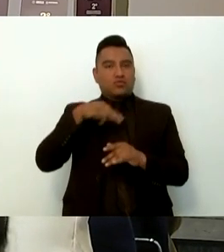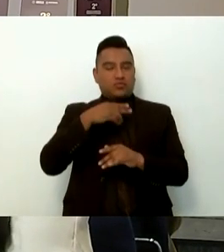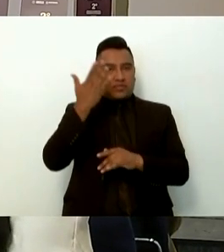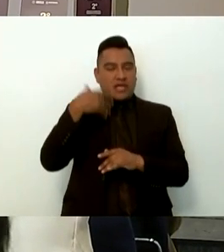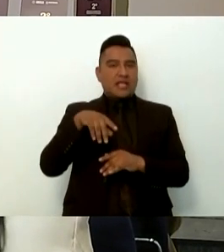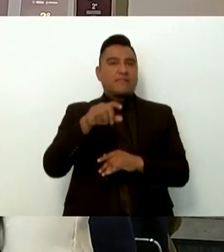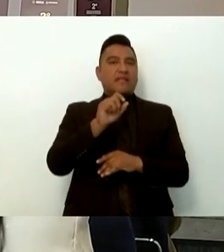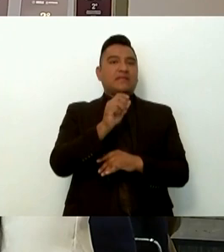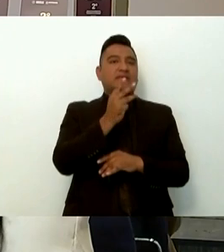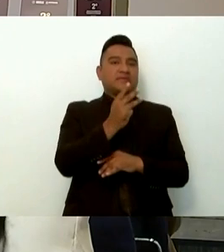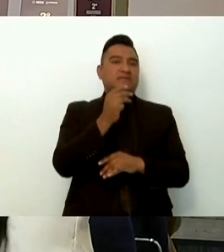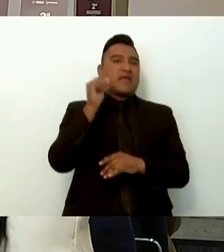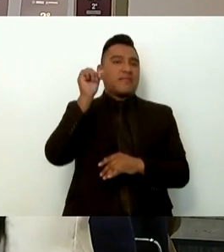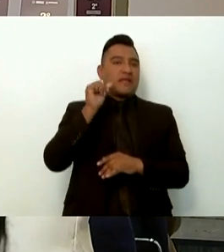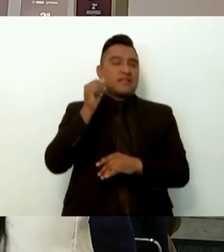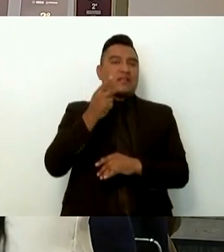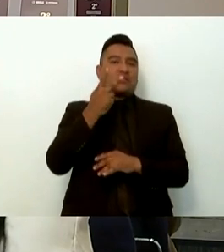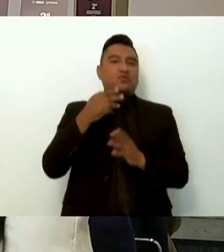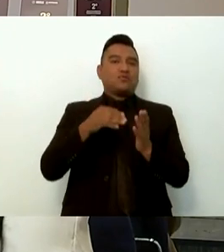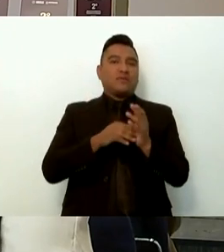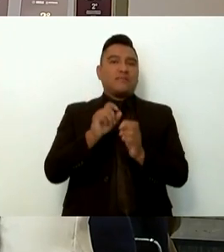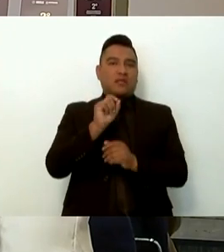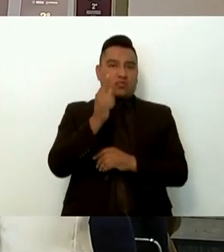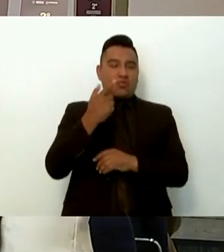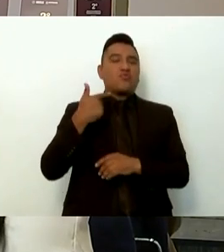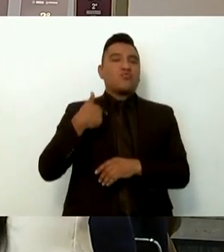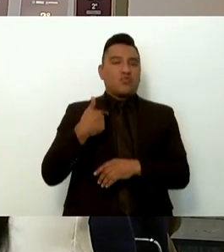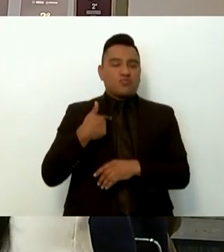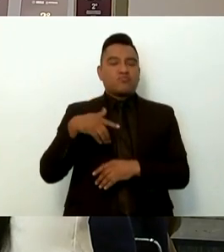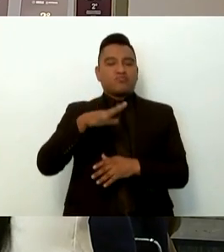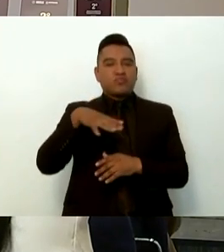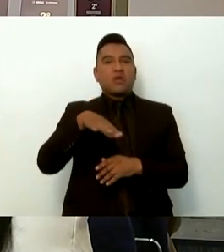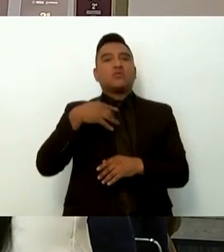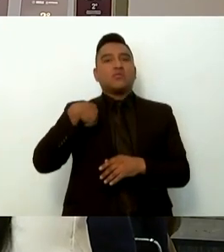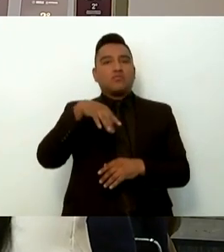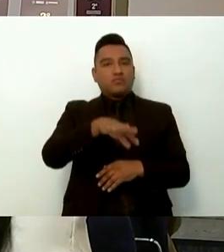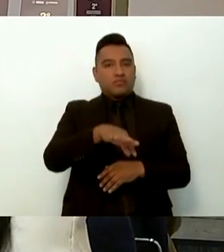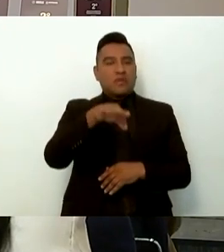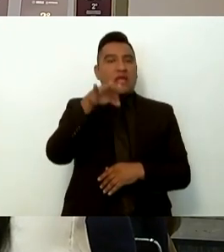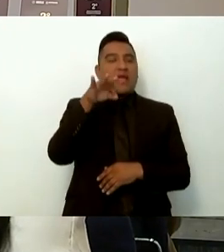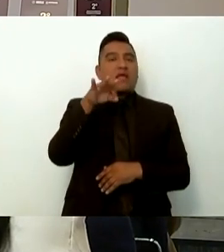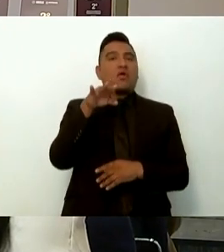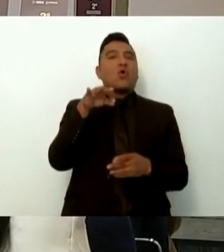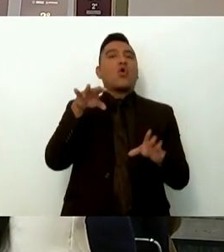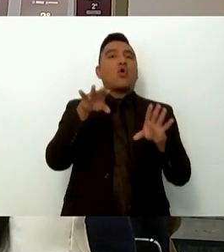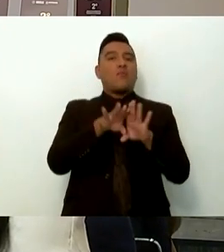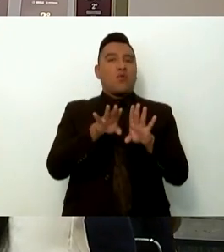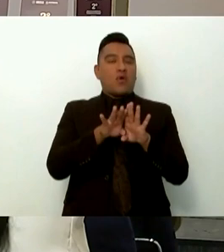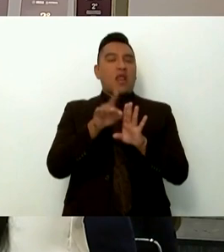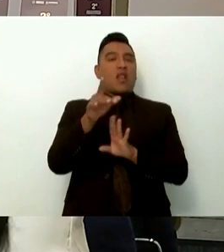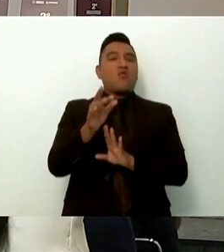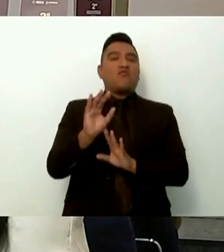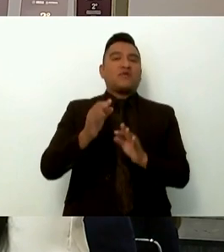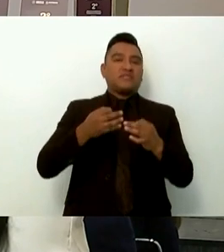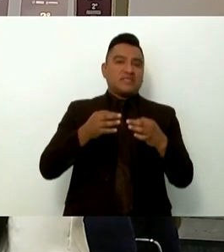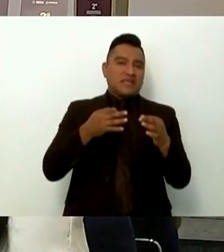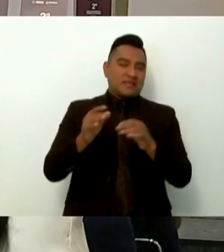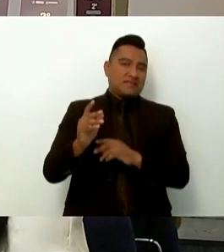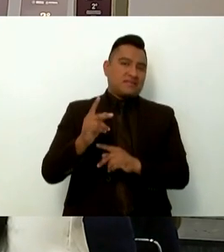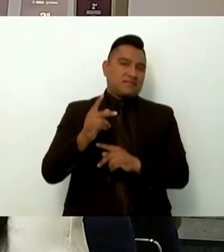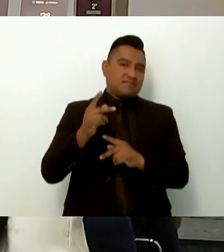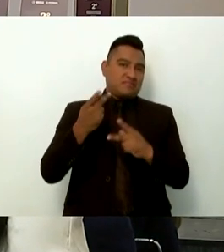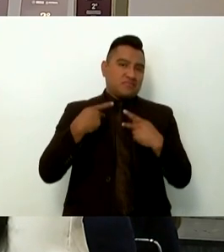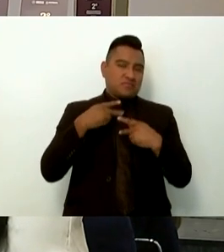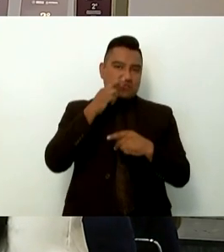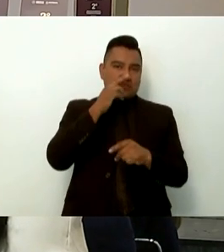del 2021, las encontré yo, en la oficina del titular de la Sección de Inteligencia,